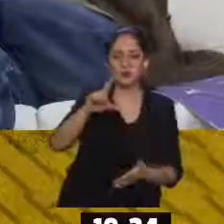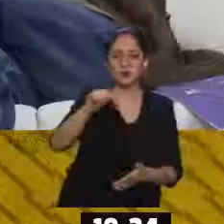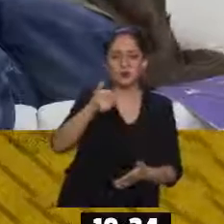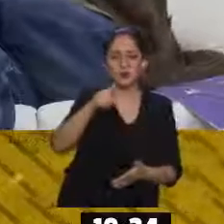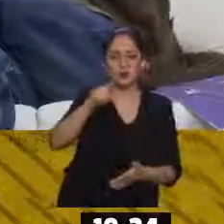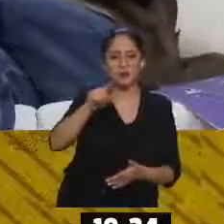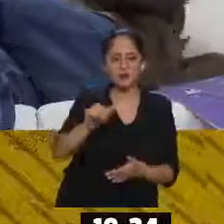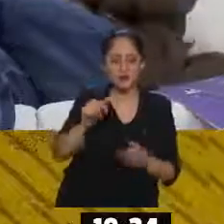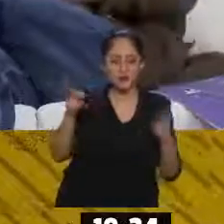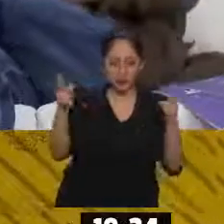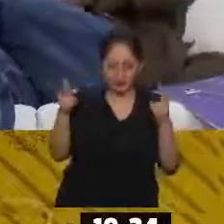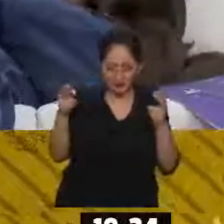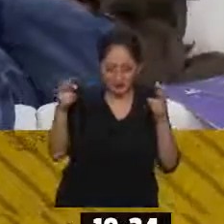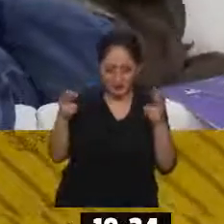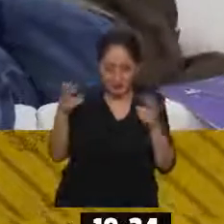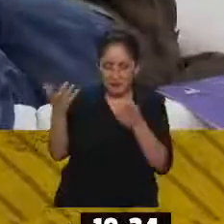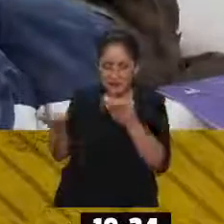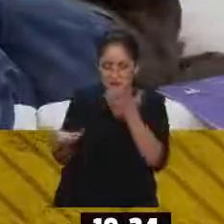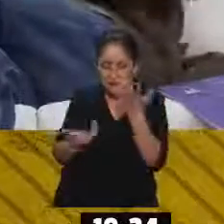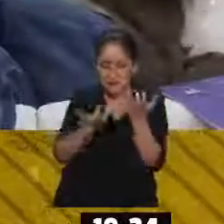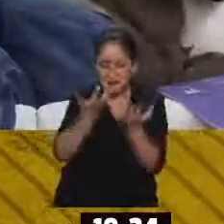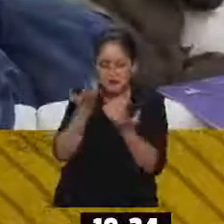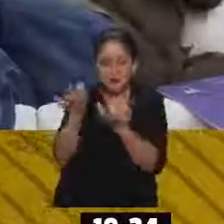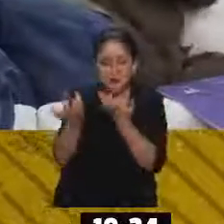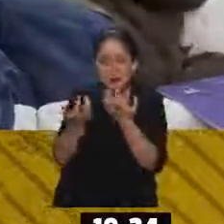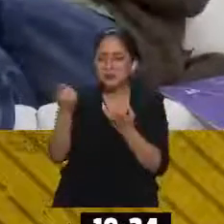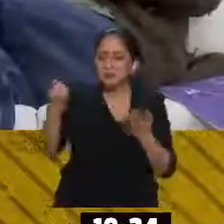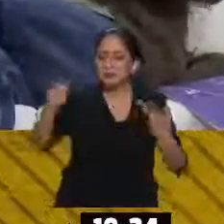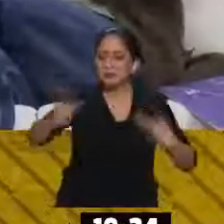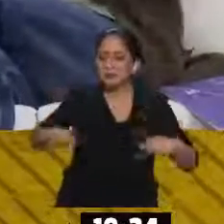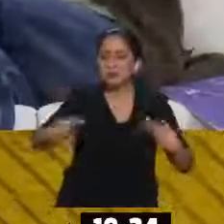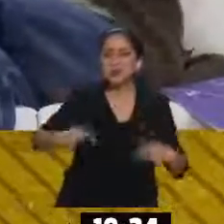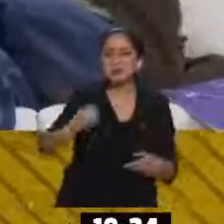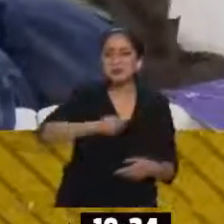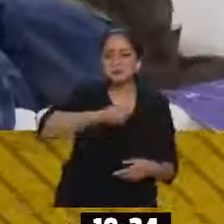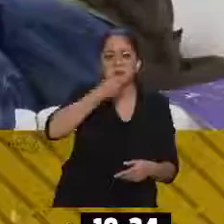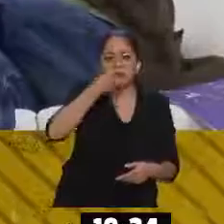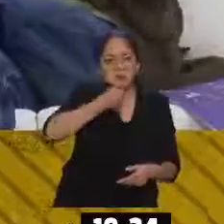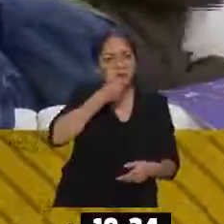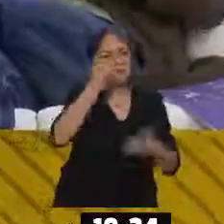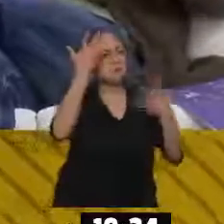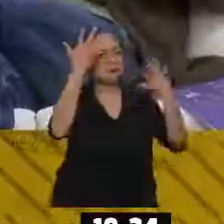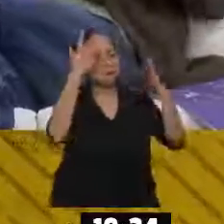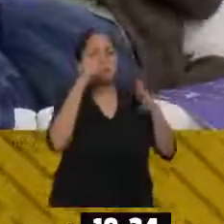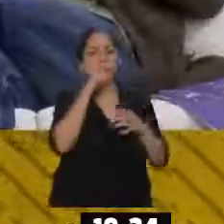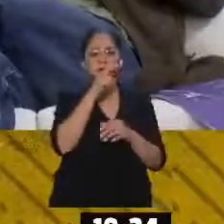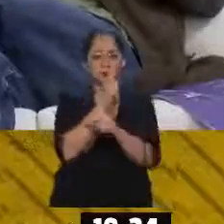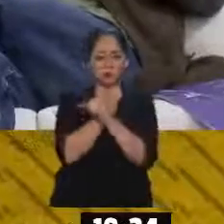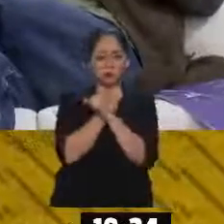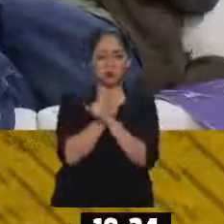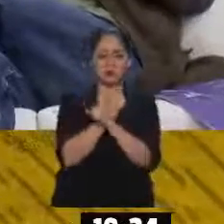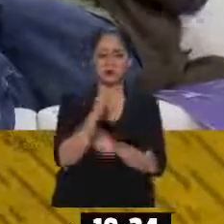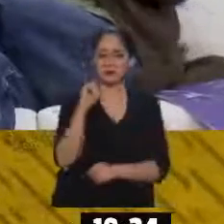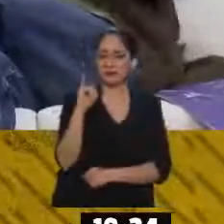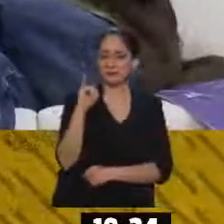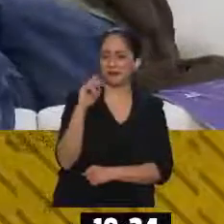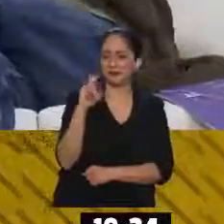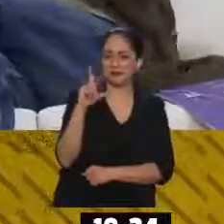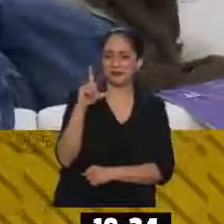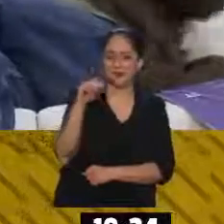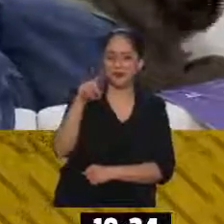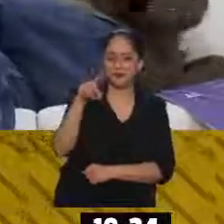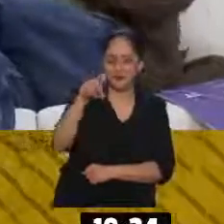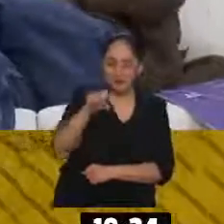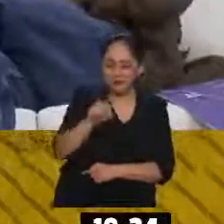pues hay unos viejos que celebran cada semana los que se fueron. Hay un boxeador islandés. Hay, bueno,